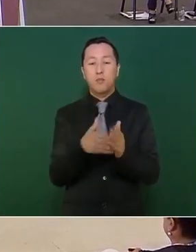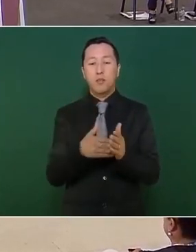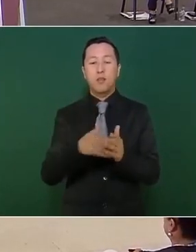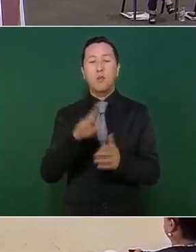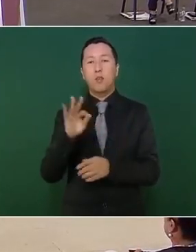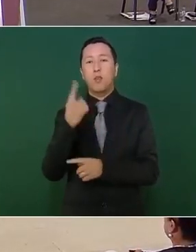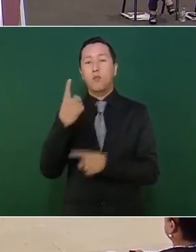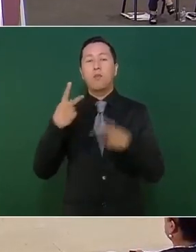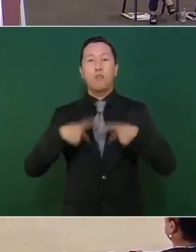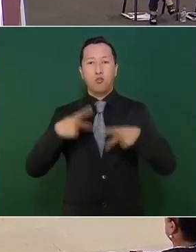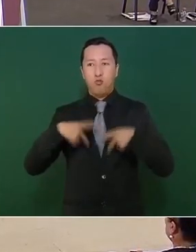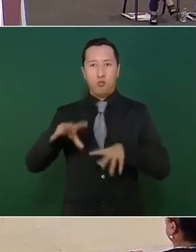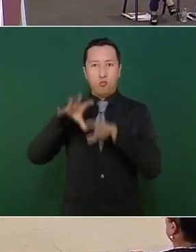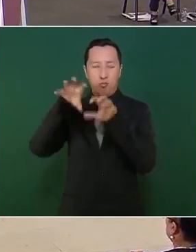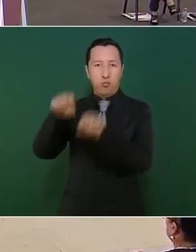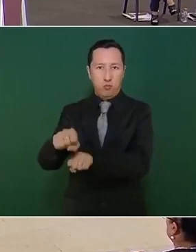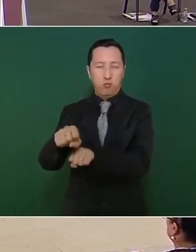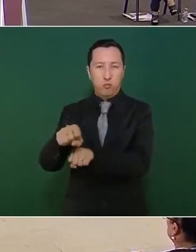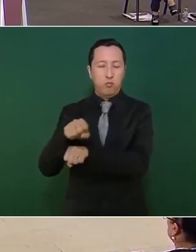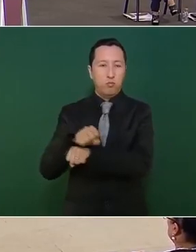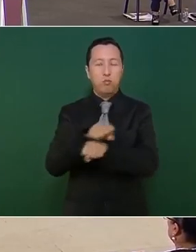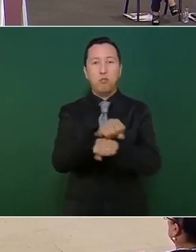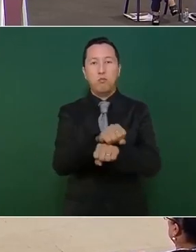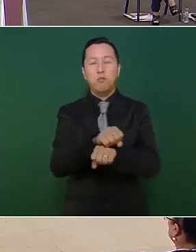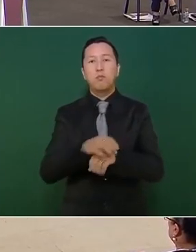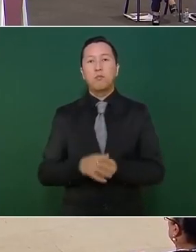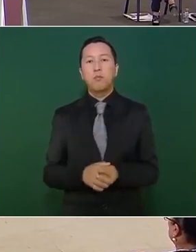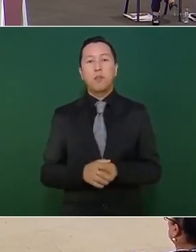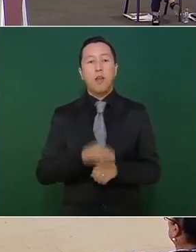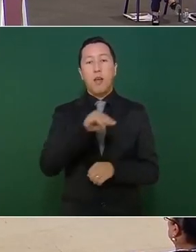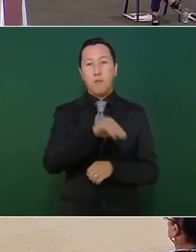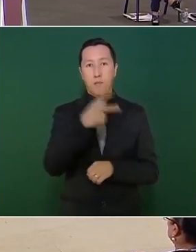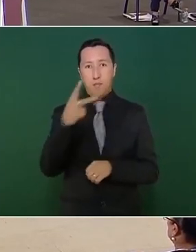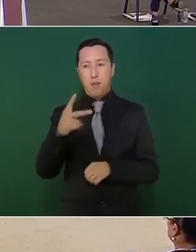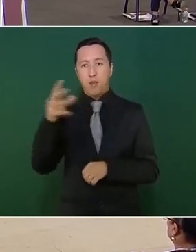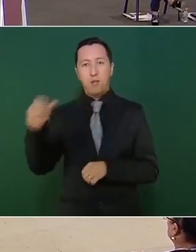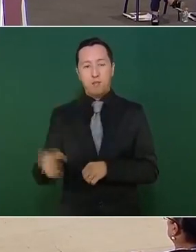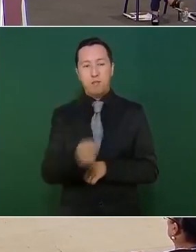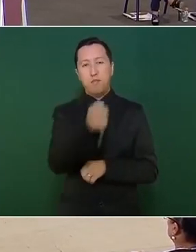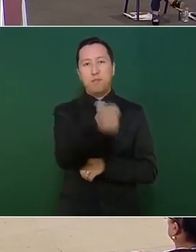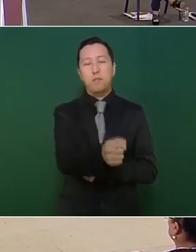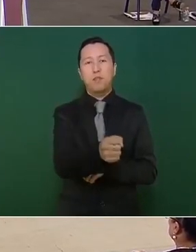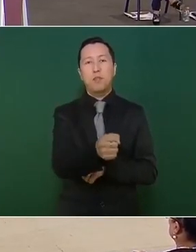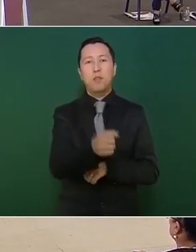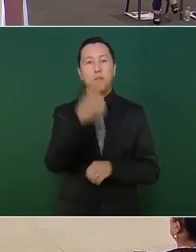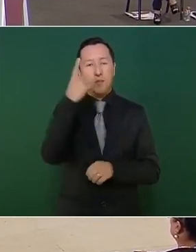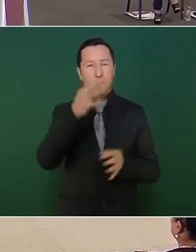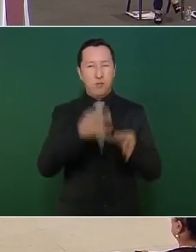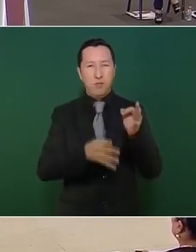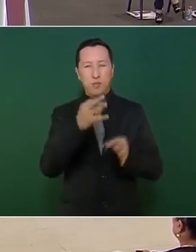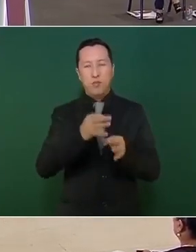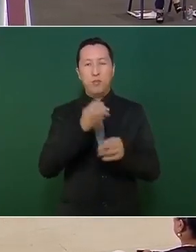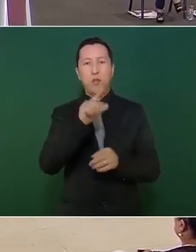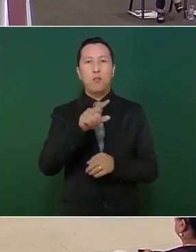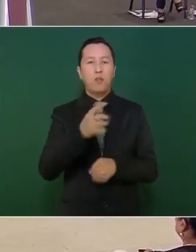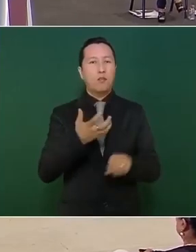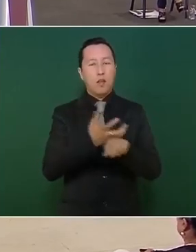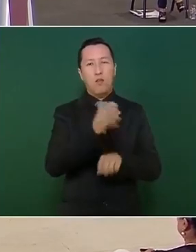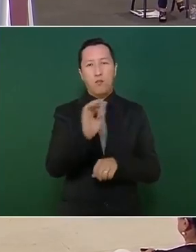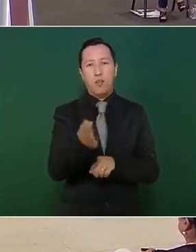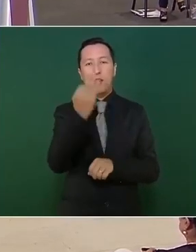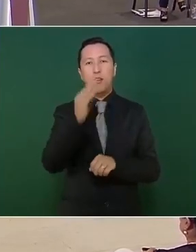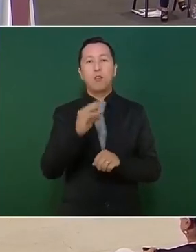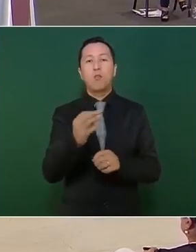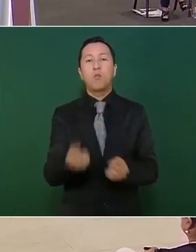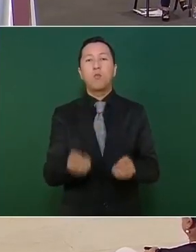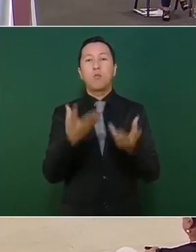detenidos, de los cuales fueron presentados ante el Ministerio Público del Fuero Común y Federal, un total